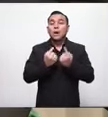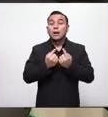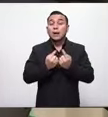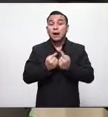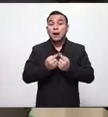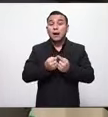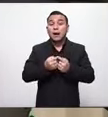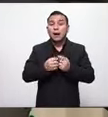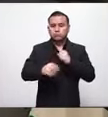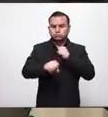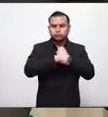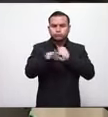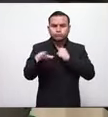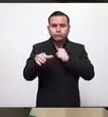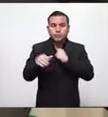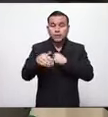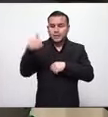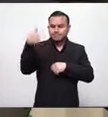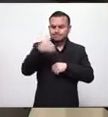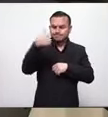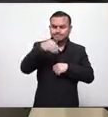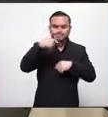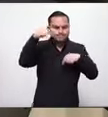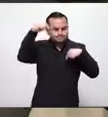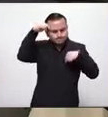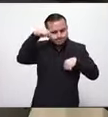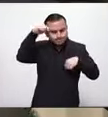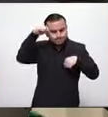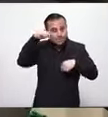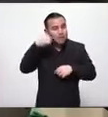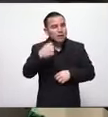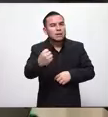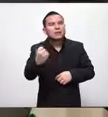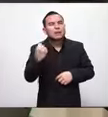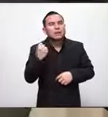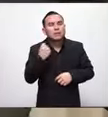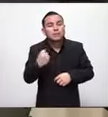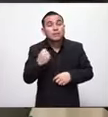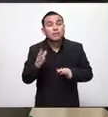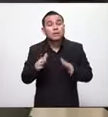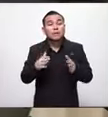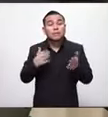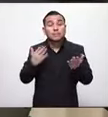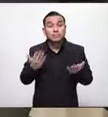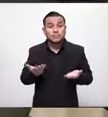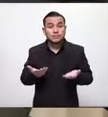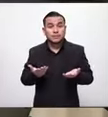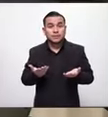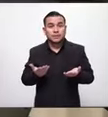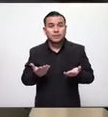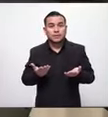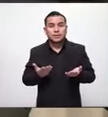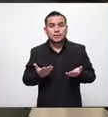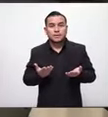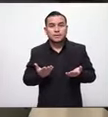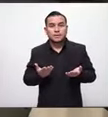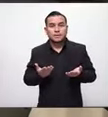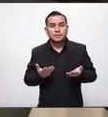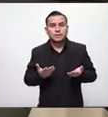y yo me atrevería a decir que ese es uno de los componentes vitales de esta de